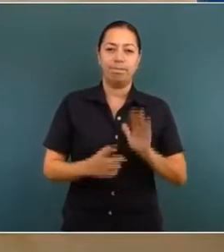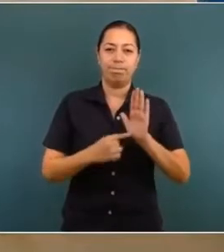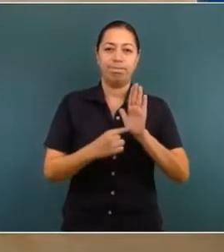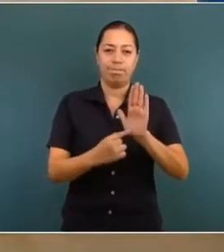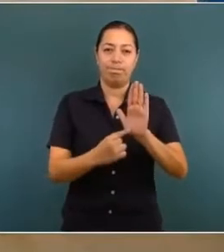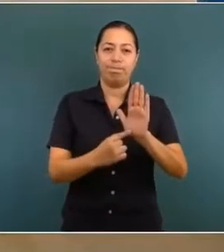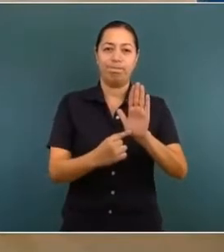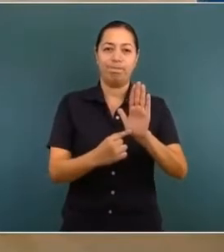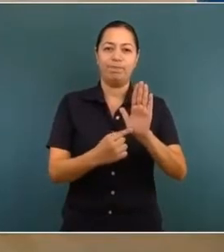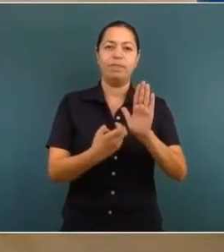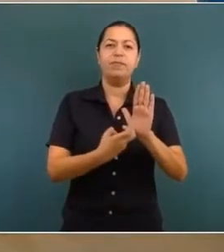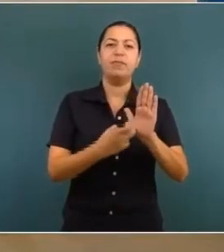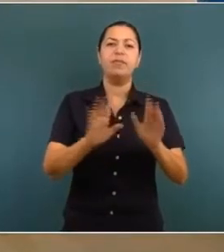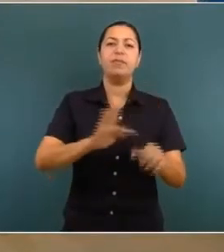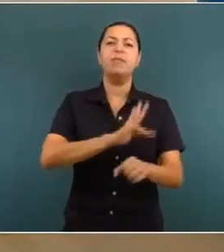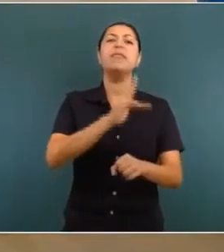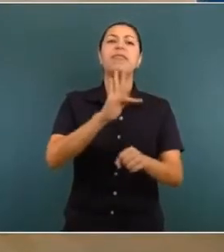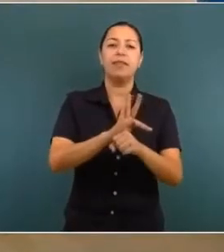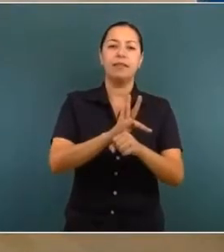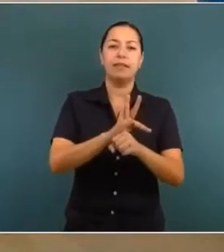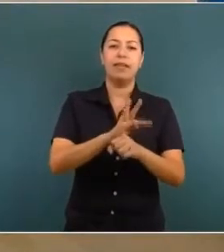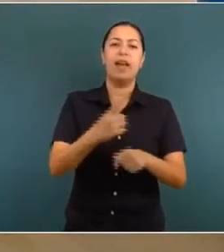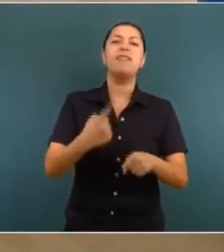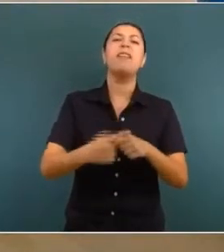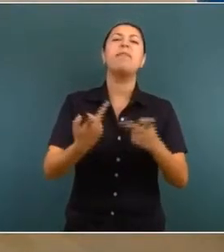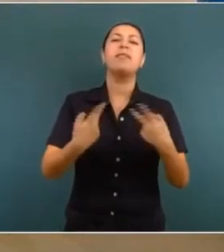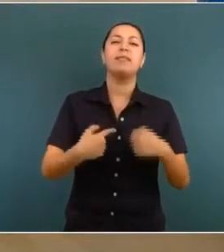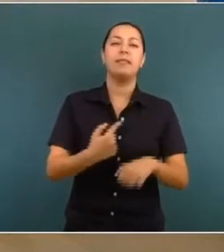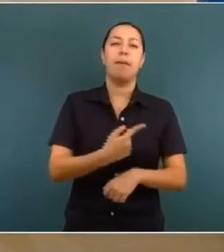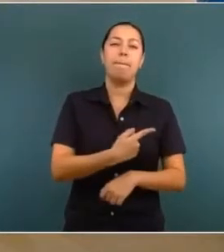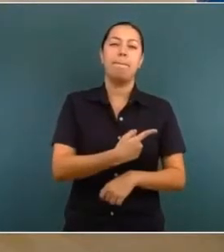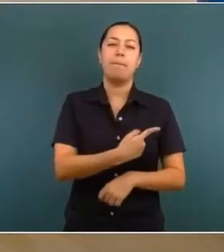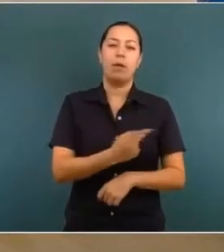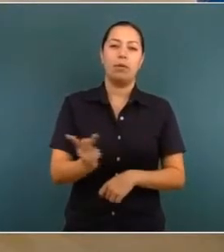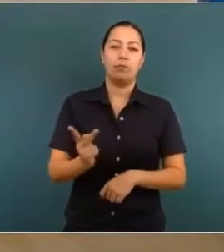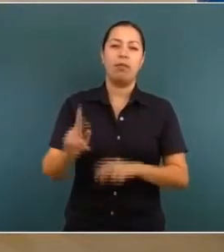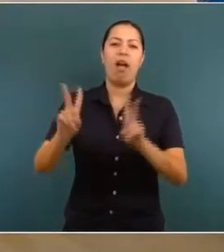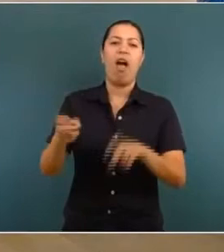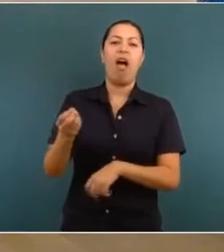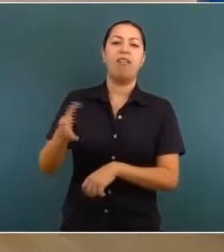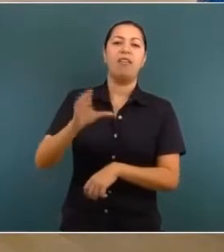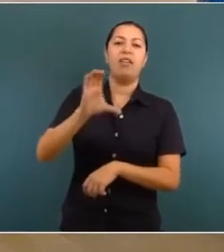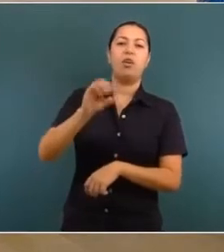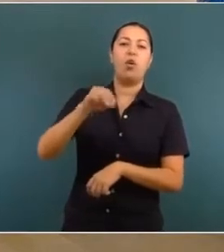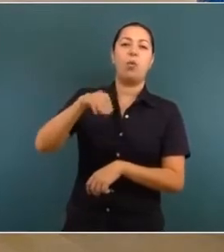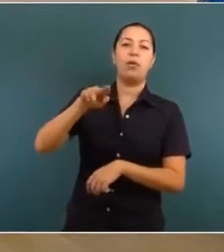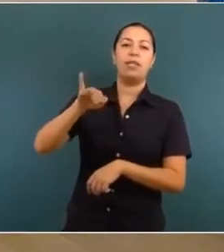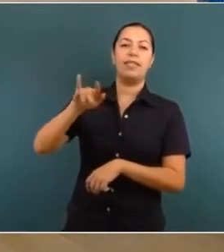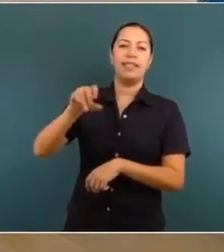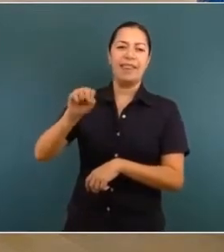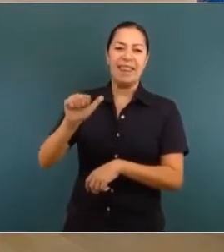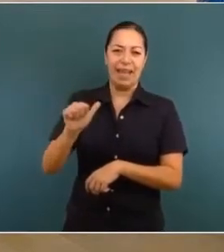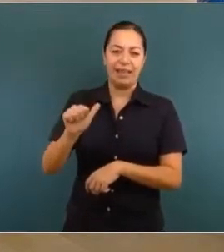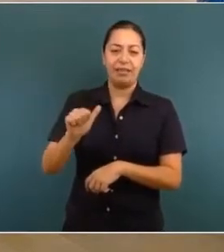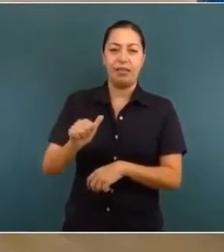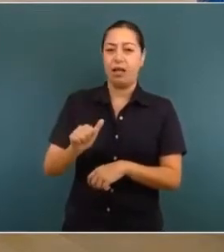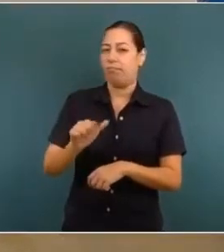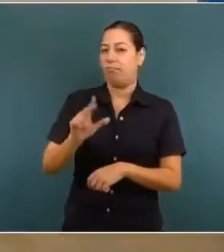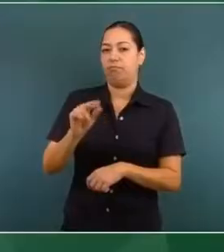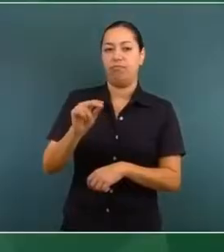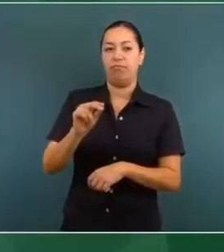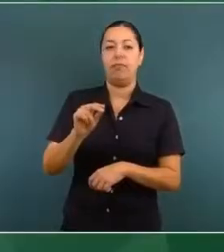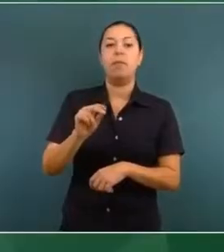Defender al pobre no es ser comunista, es el centro del